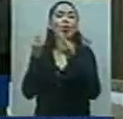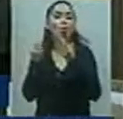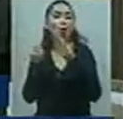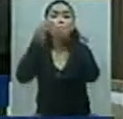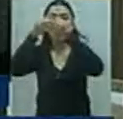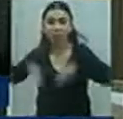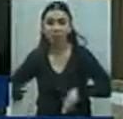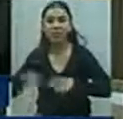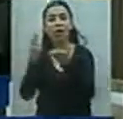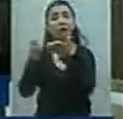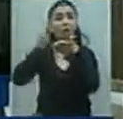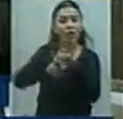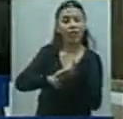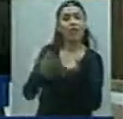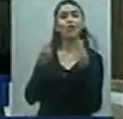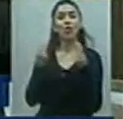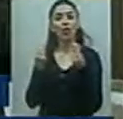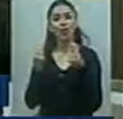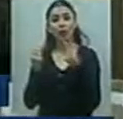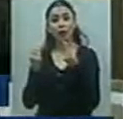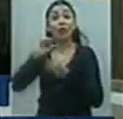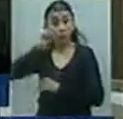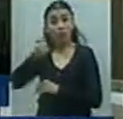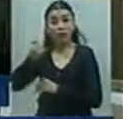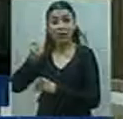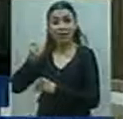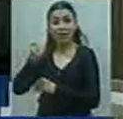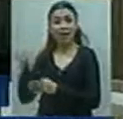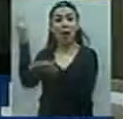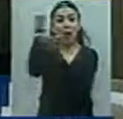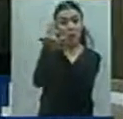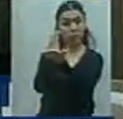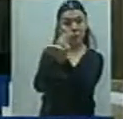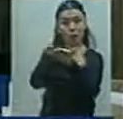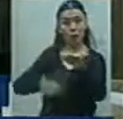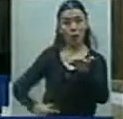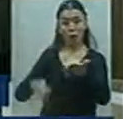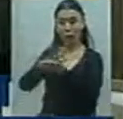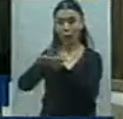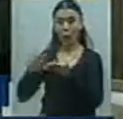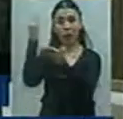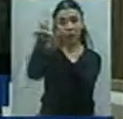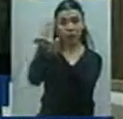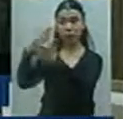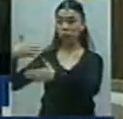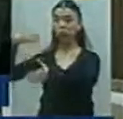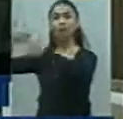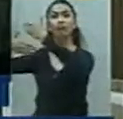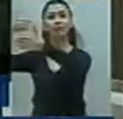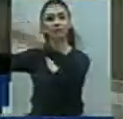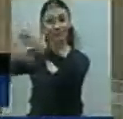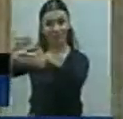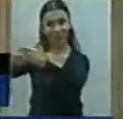impresión, digo... Se avanzó, el solo hecho de haber instalado este tema en la sociedad es un avance.